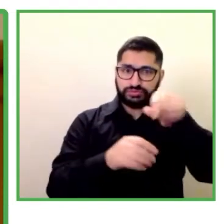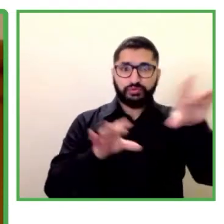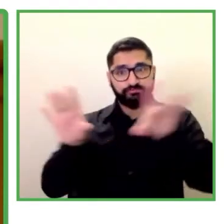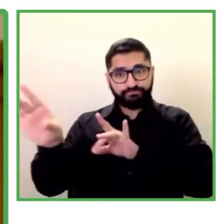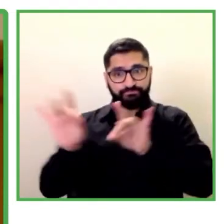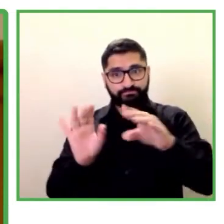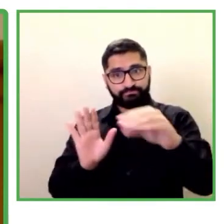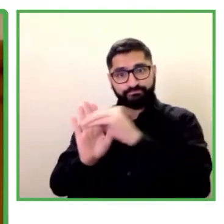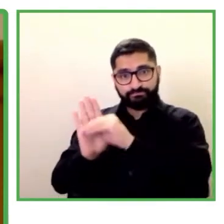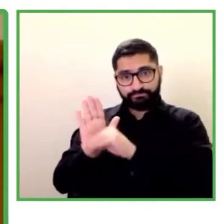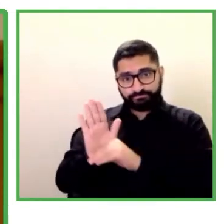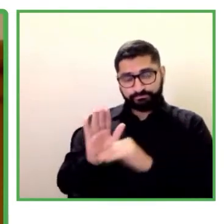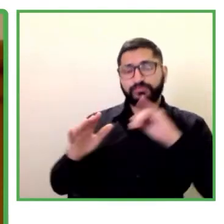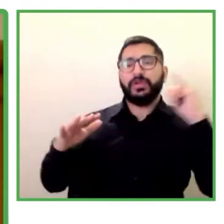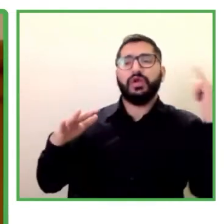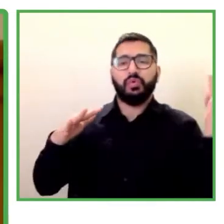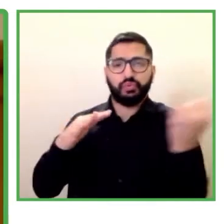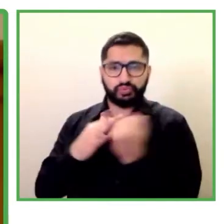Fernando